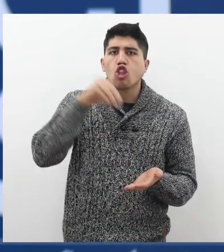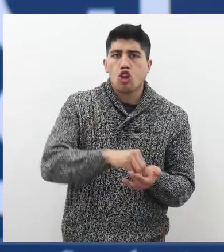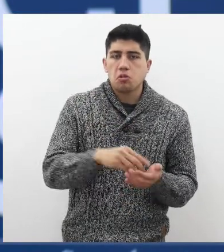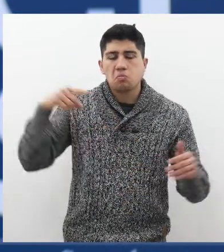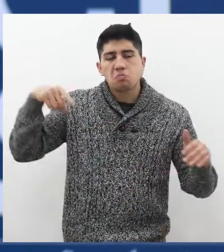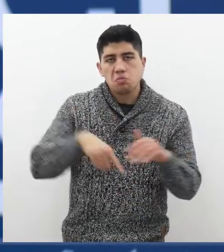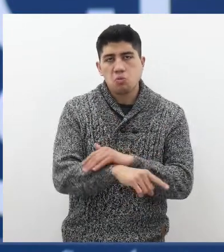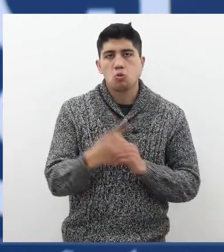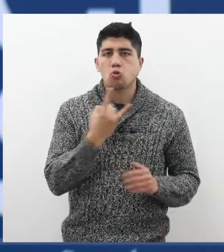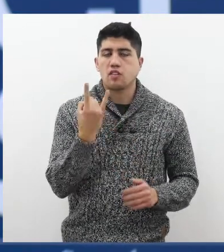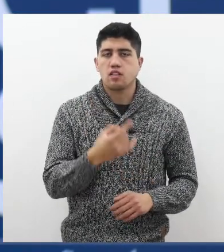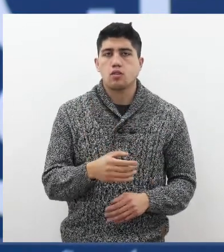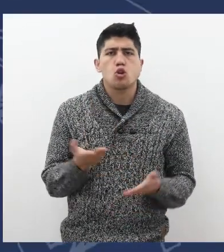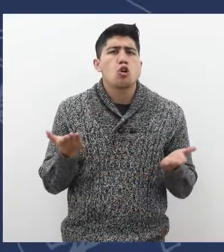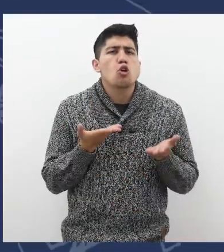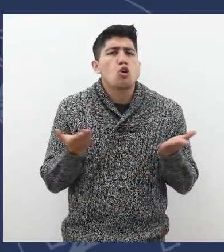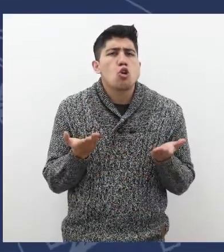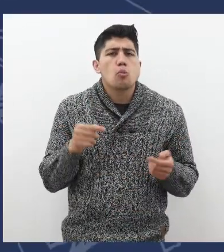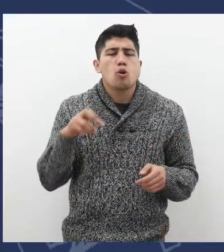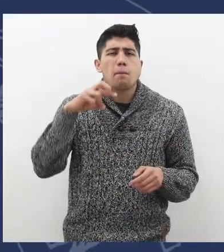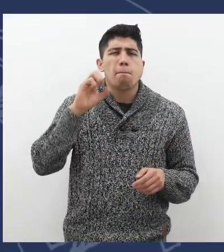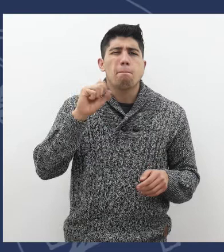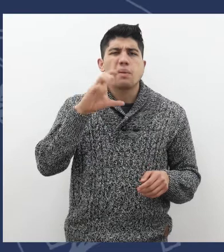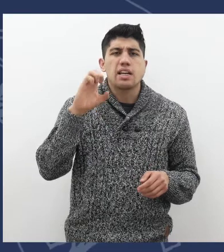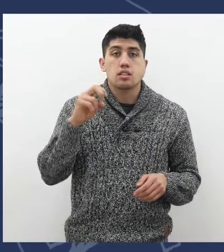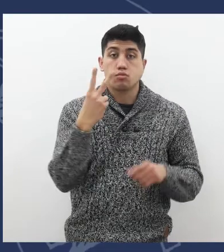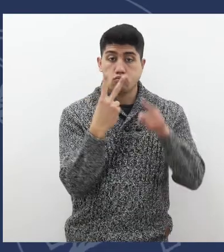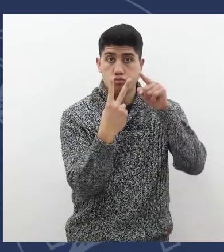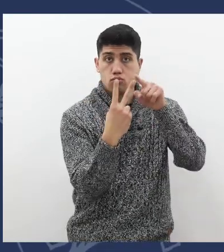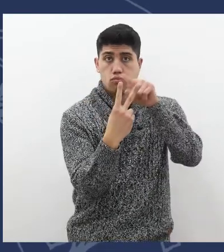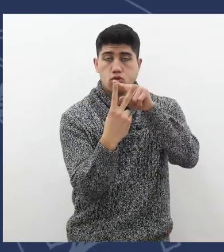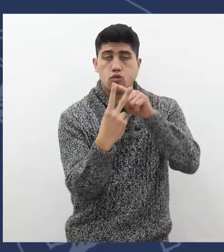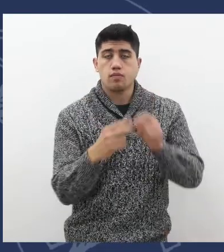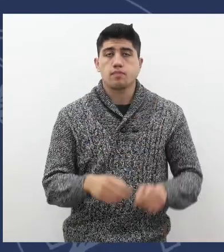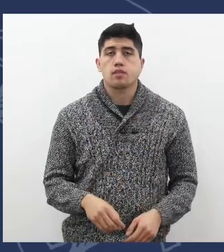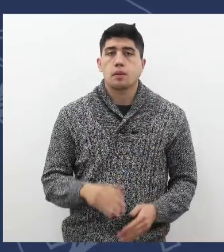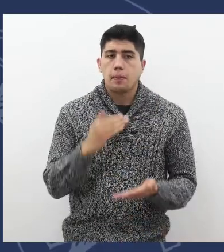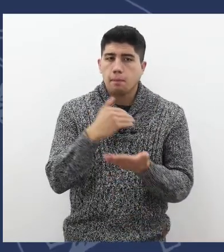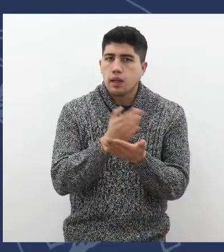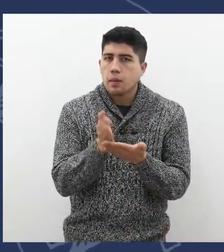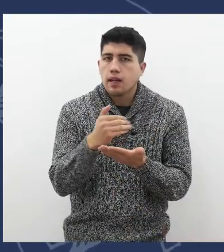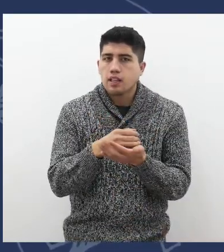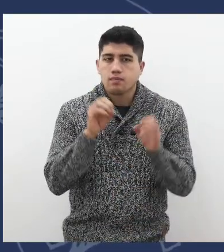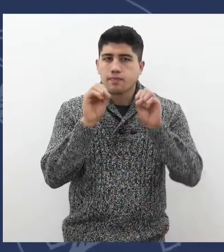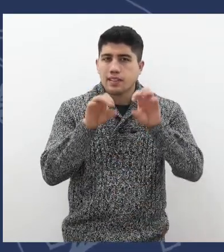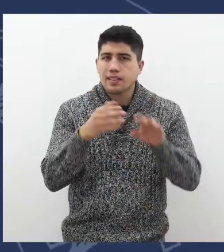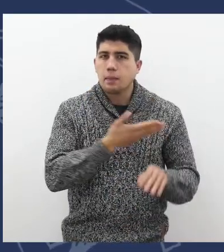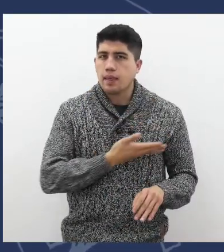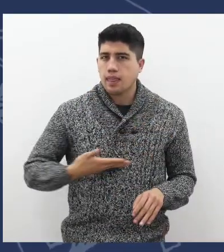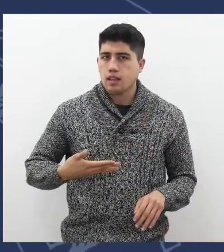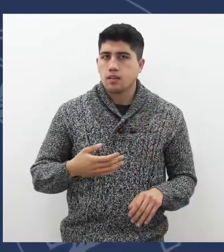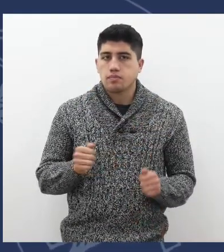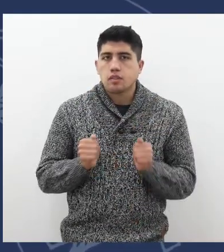incorporarse a la universidad. ¿Cómo funciona el PASE? A través de dos estrategias. Preparación